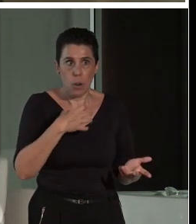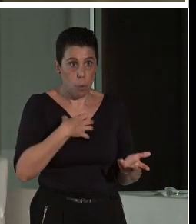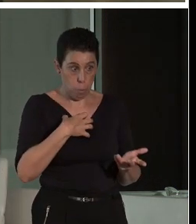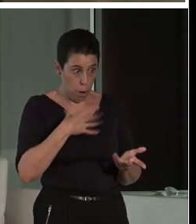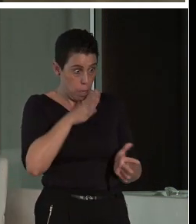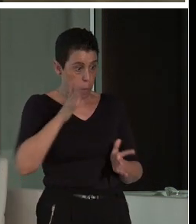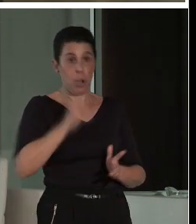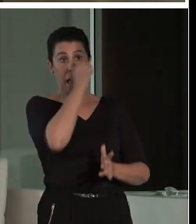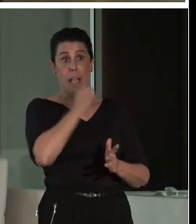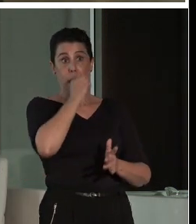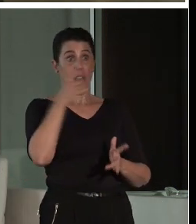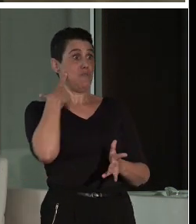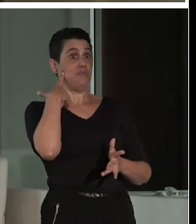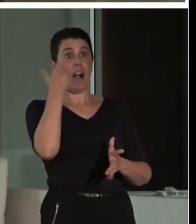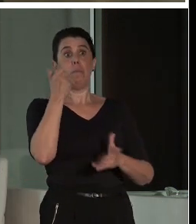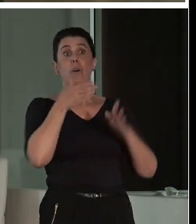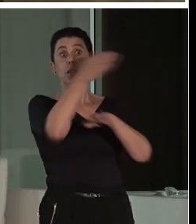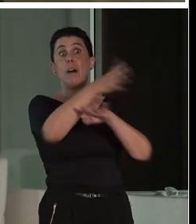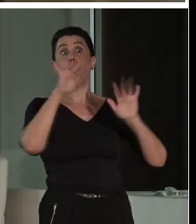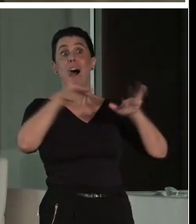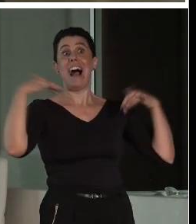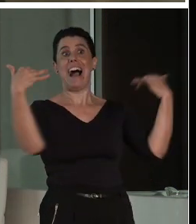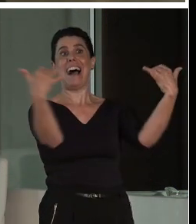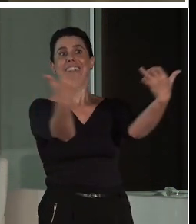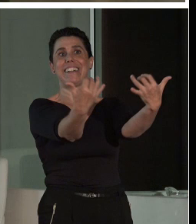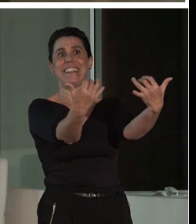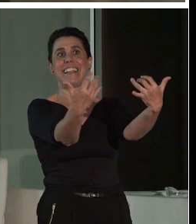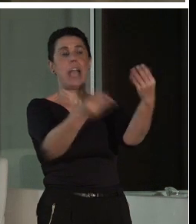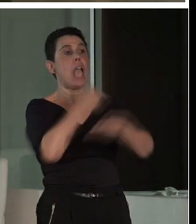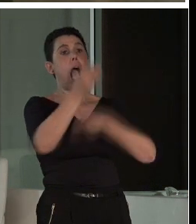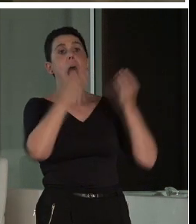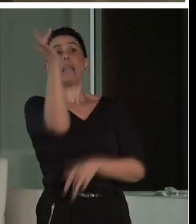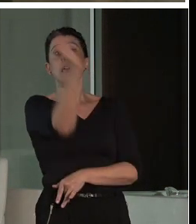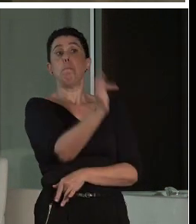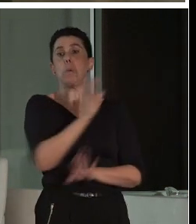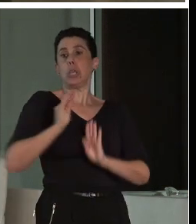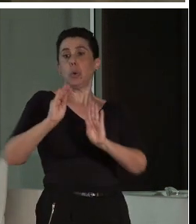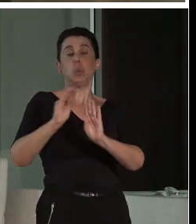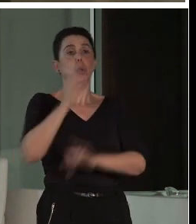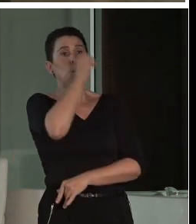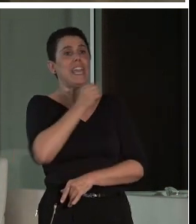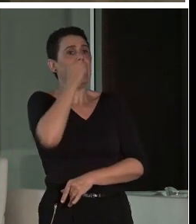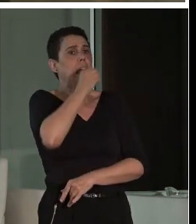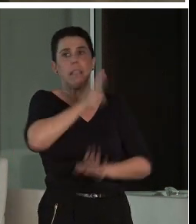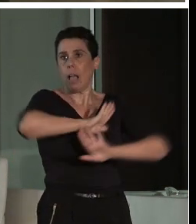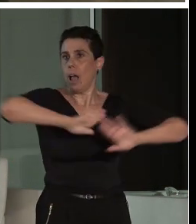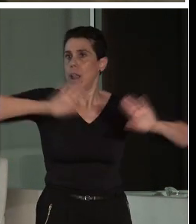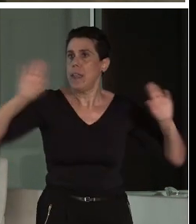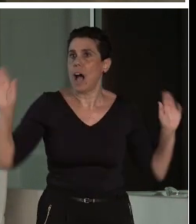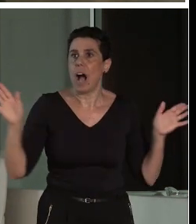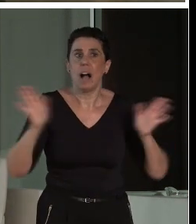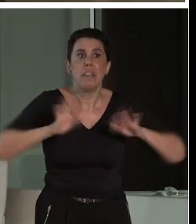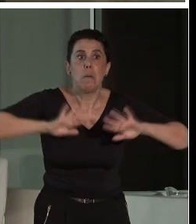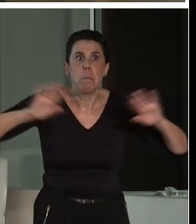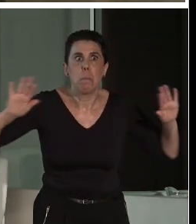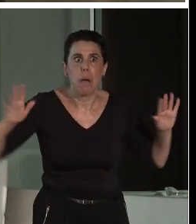va allí, la mujer es como al Teatro Romano, hace su vídeo y a cantar. Y el que va a actuar, va a actuar, si es que ellos no son